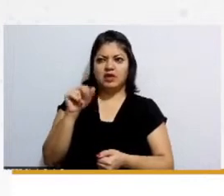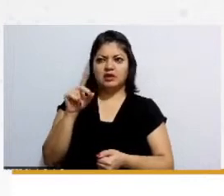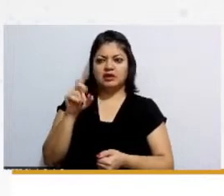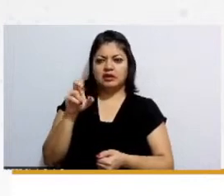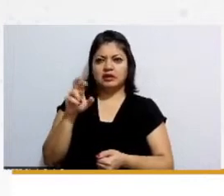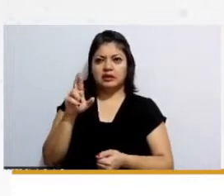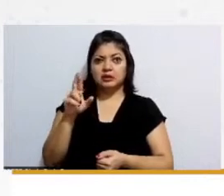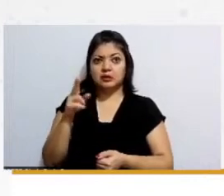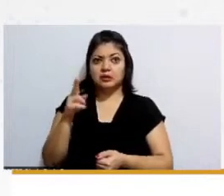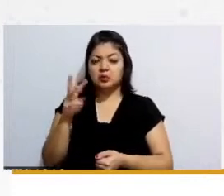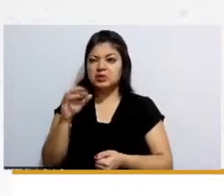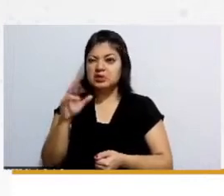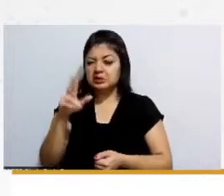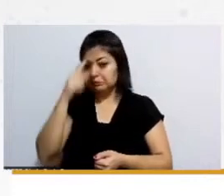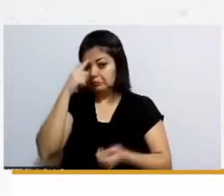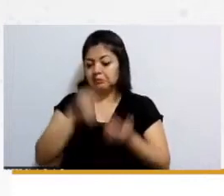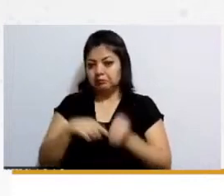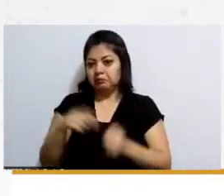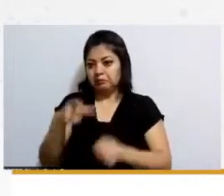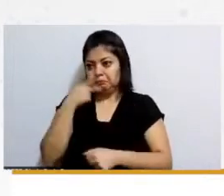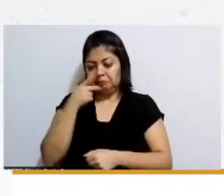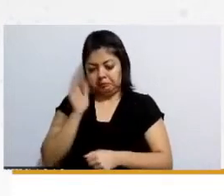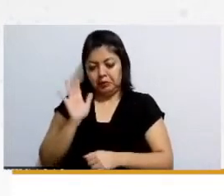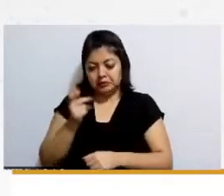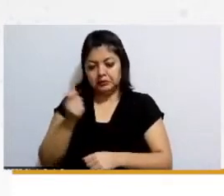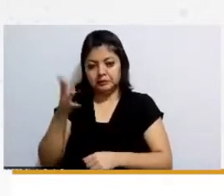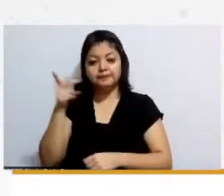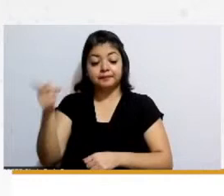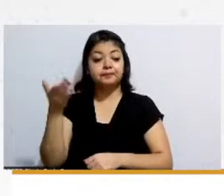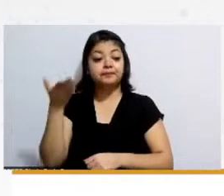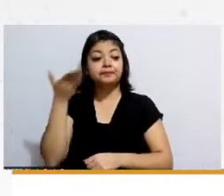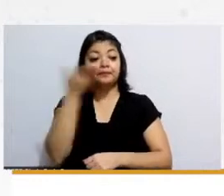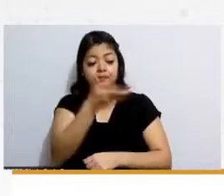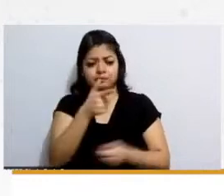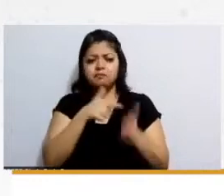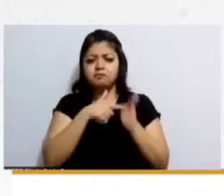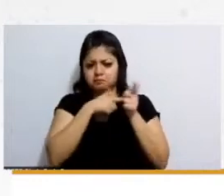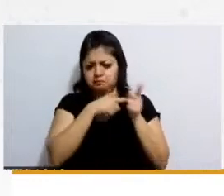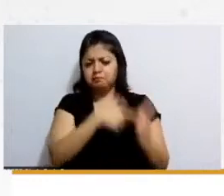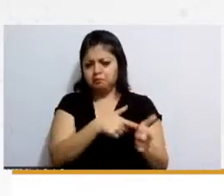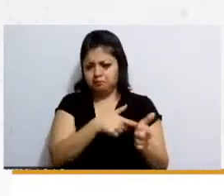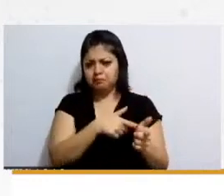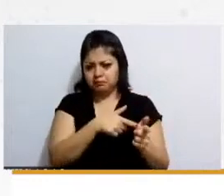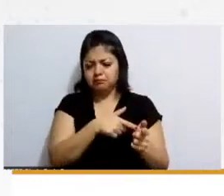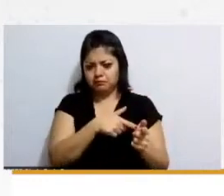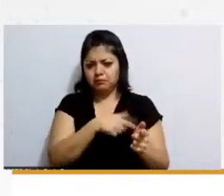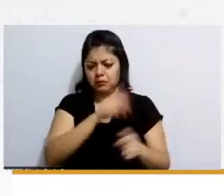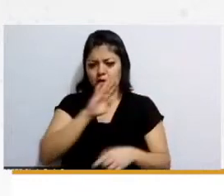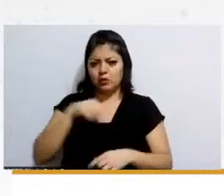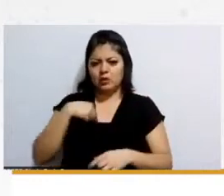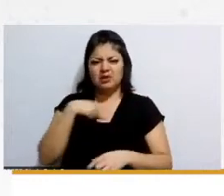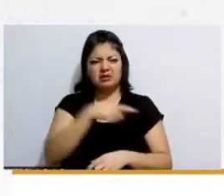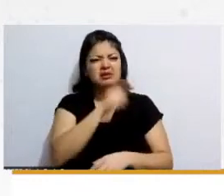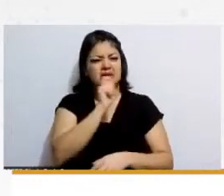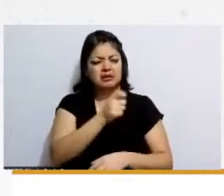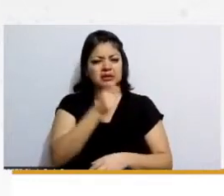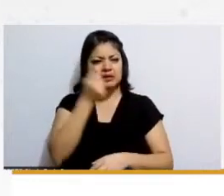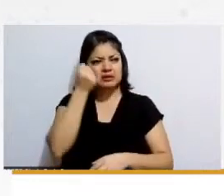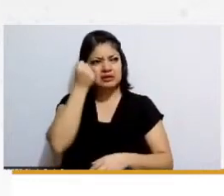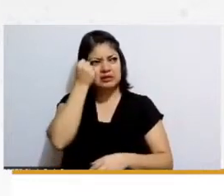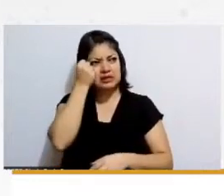y ella solicita que continúe en la guardería este síndrome lo que pasa es que su hijo